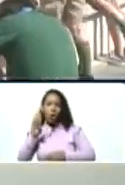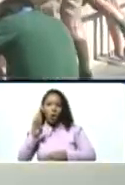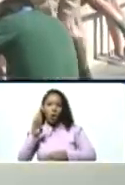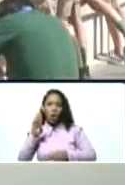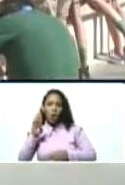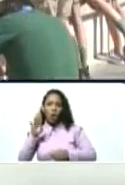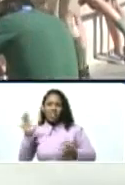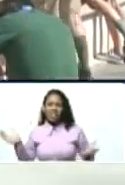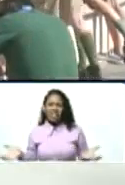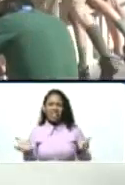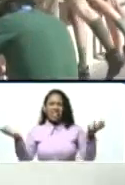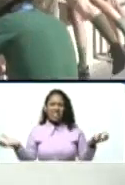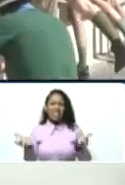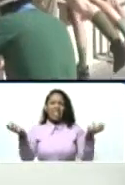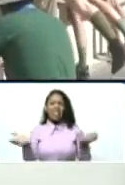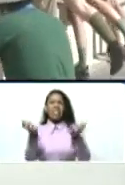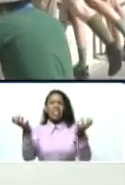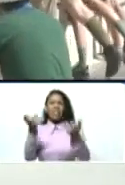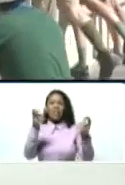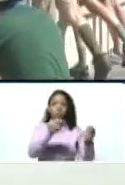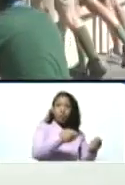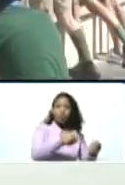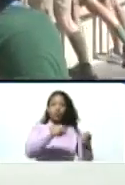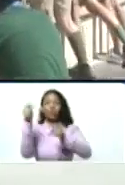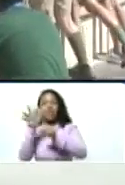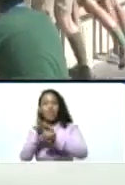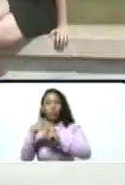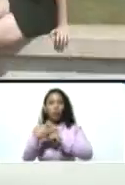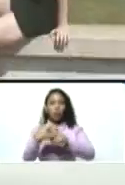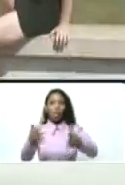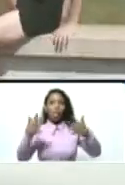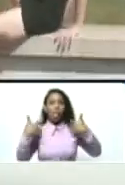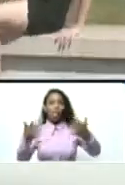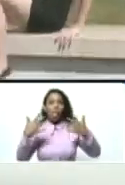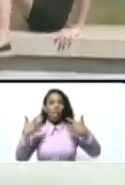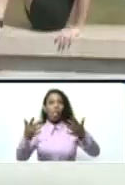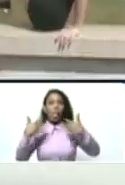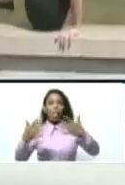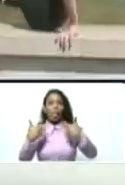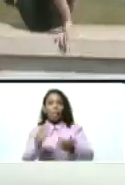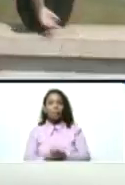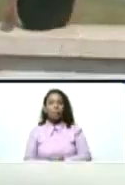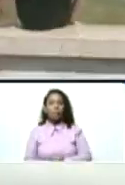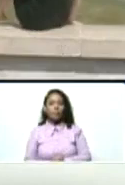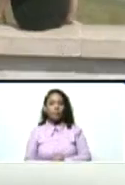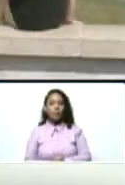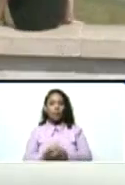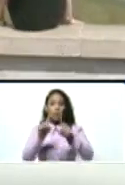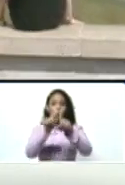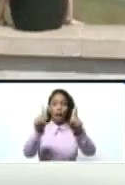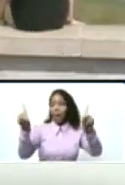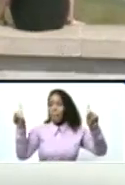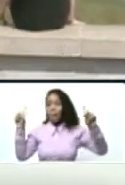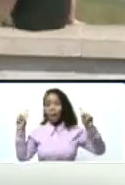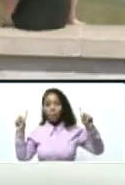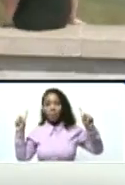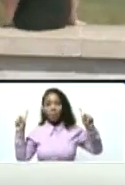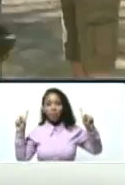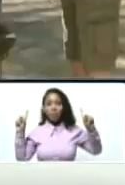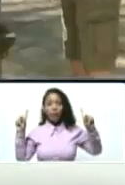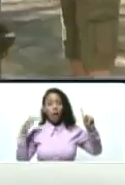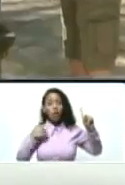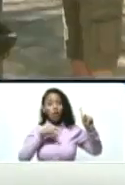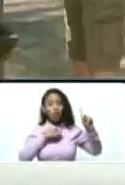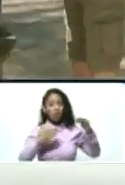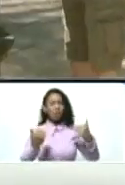recalentó y nos llevó a una situación de alarma y de emergencia climática que lo estamos